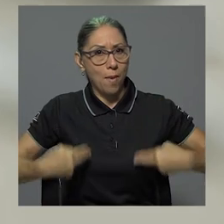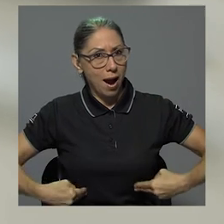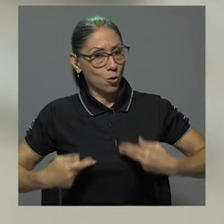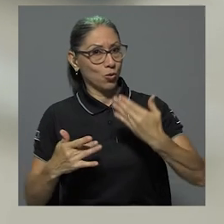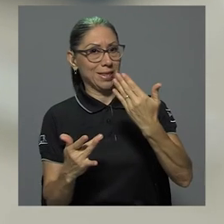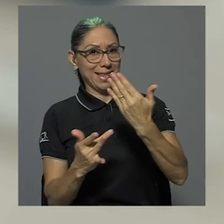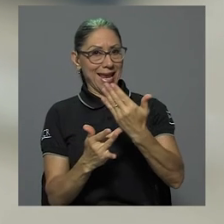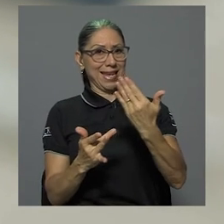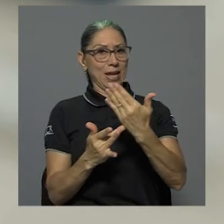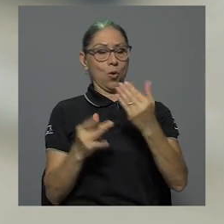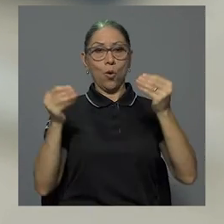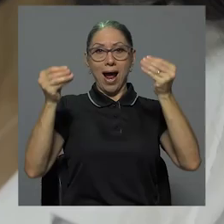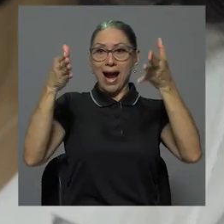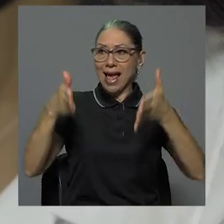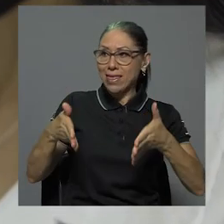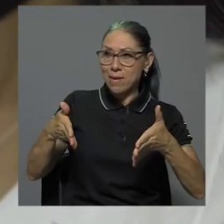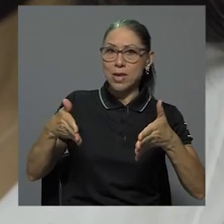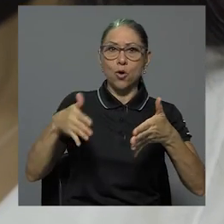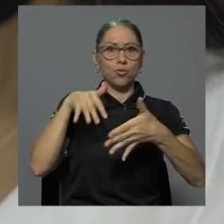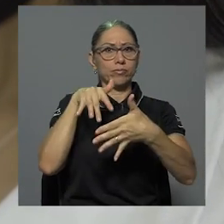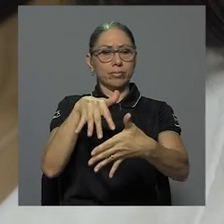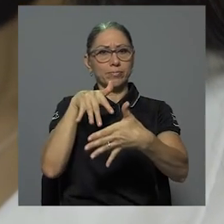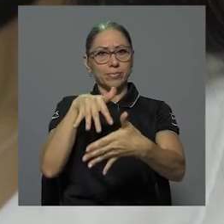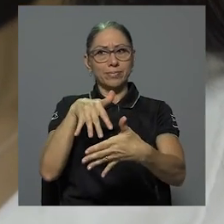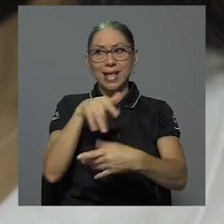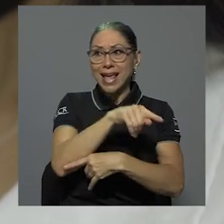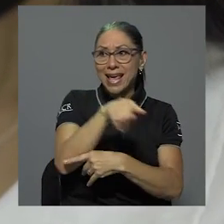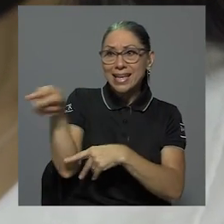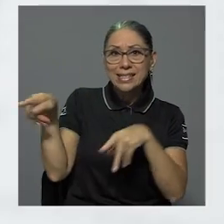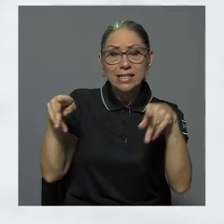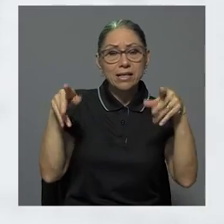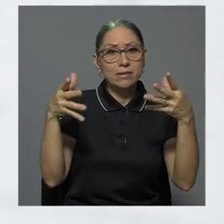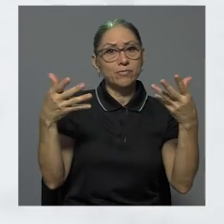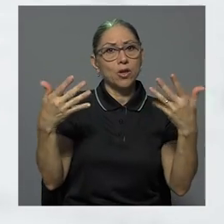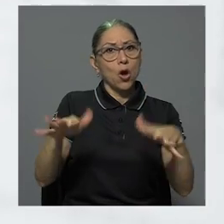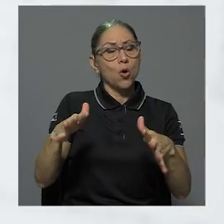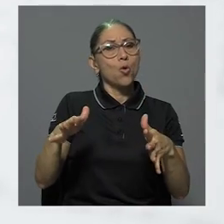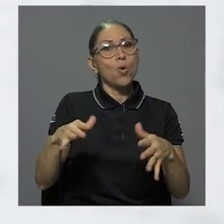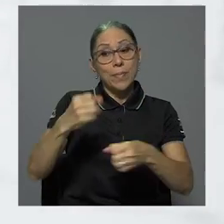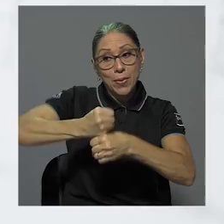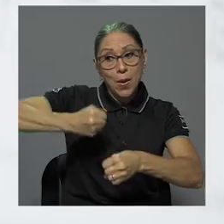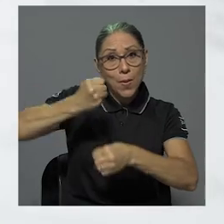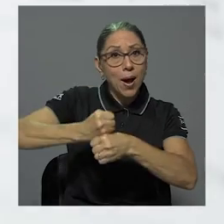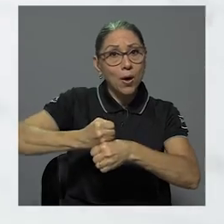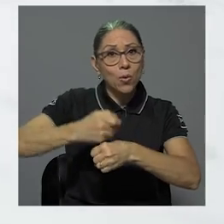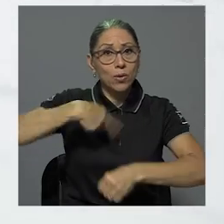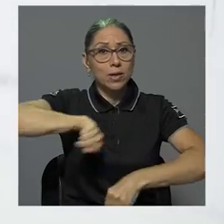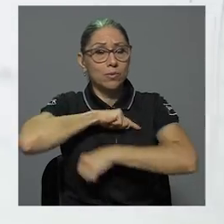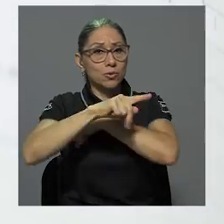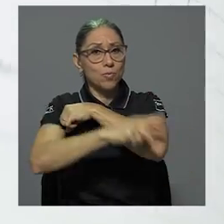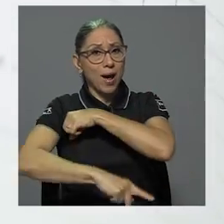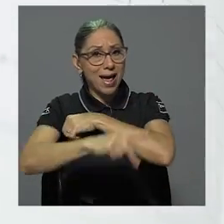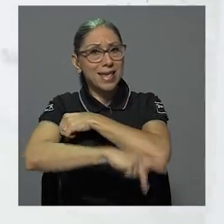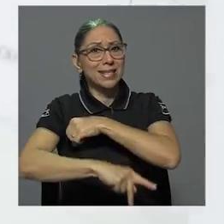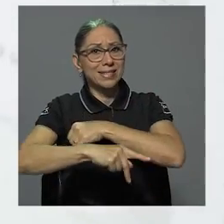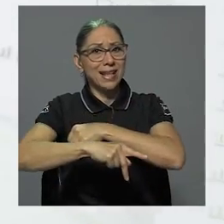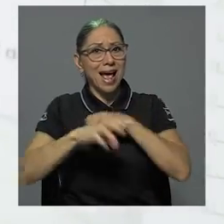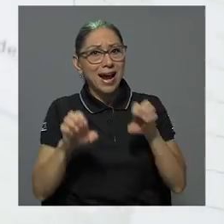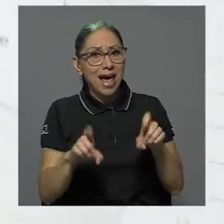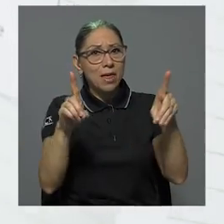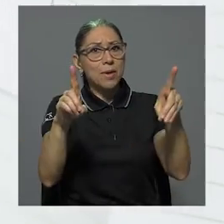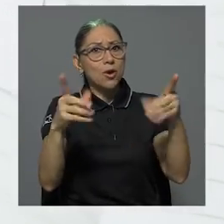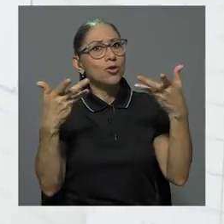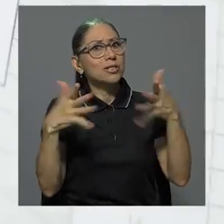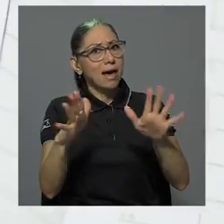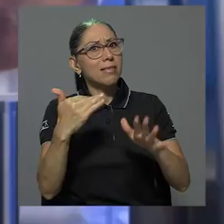y académico que ha posicionado el quehacer académico de nuestro país en una esfera